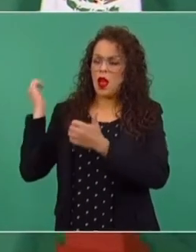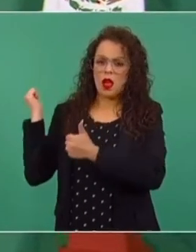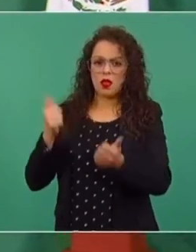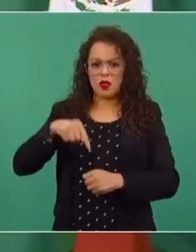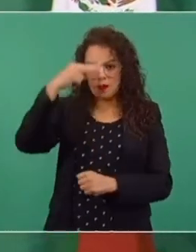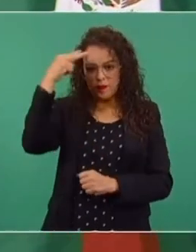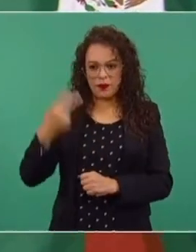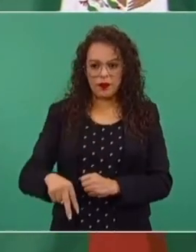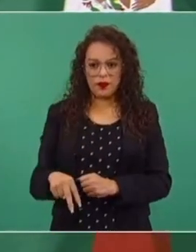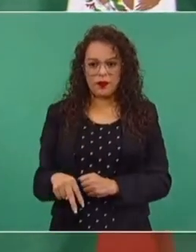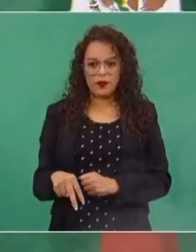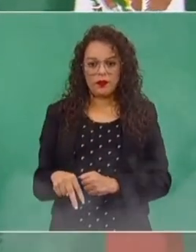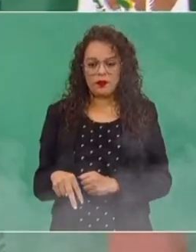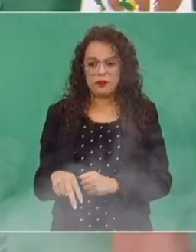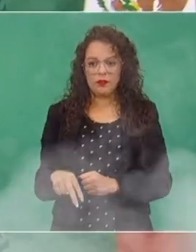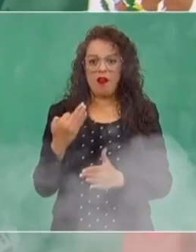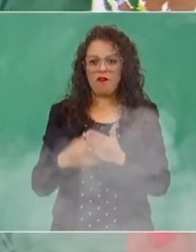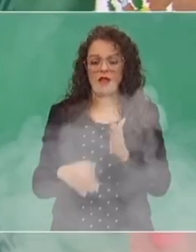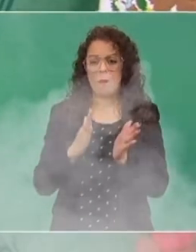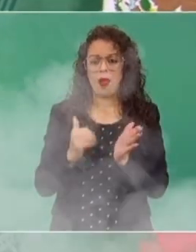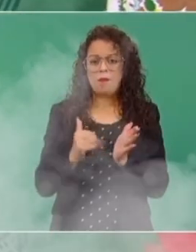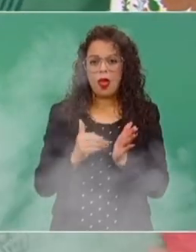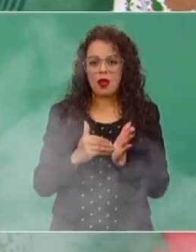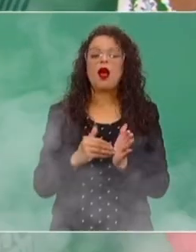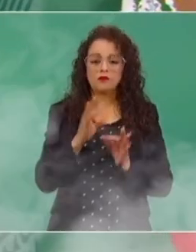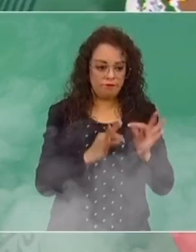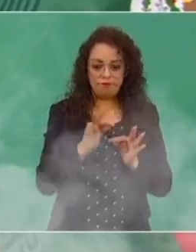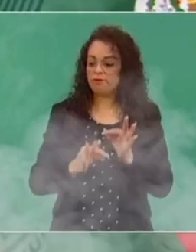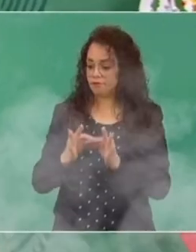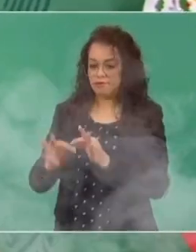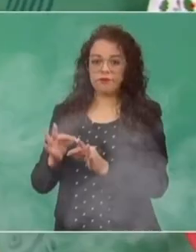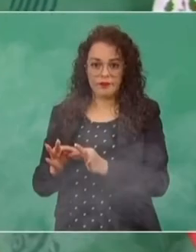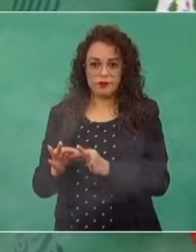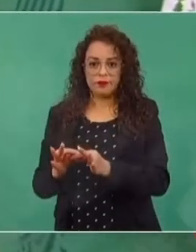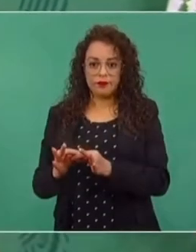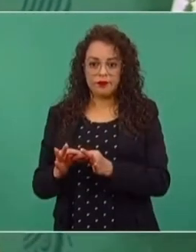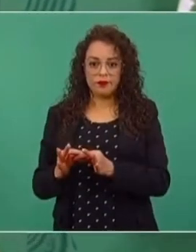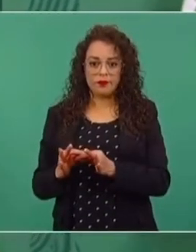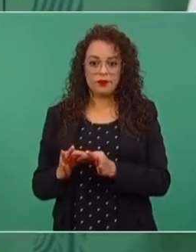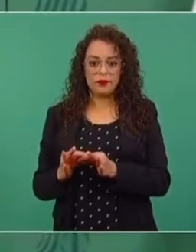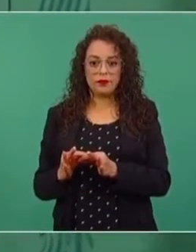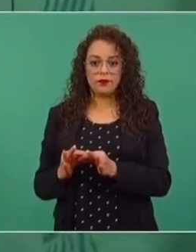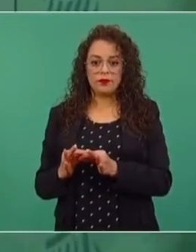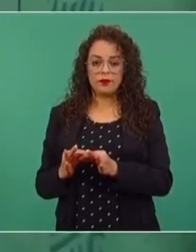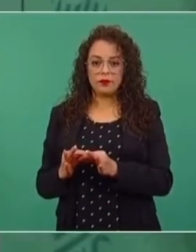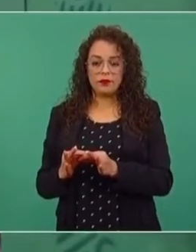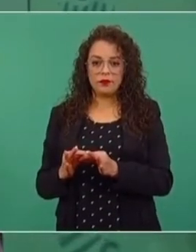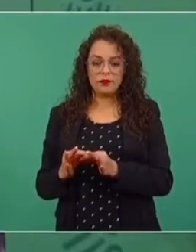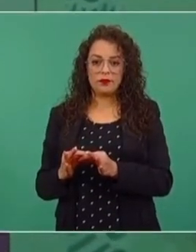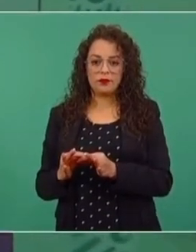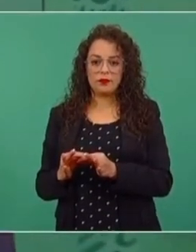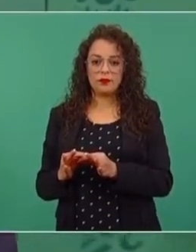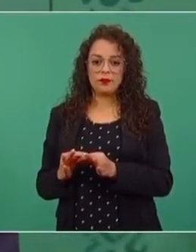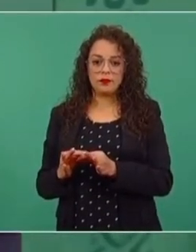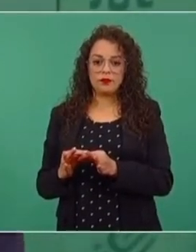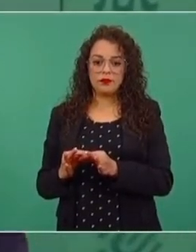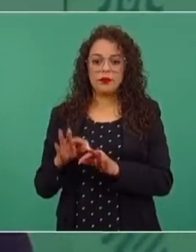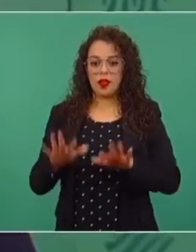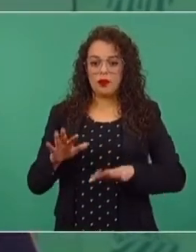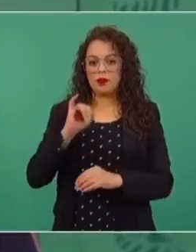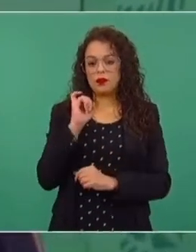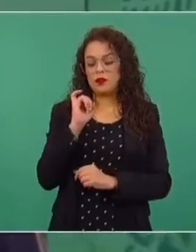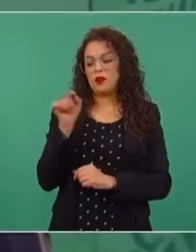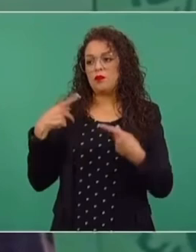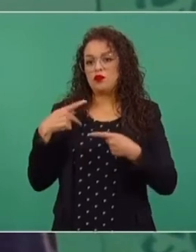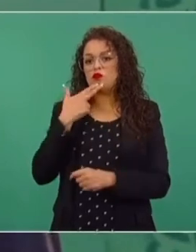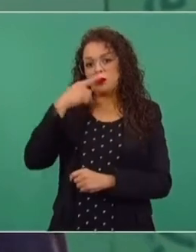carros irregulares, se van a regularizar porque se usan a veces para